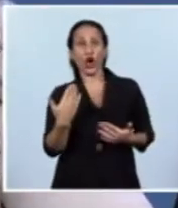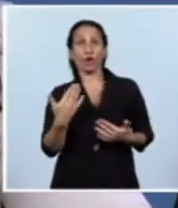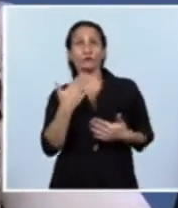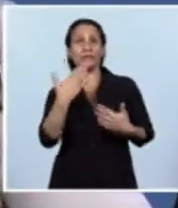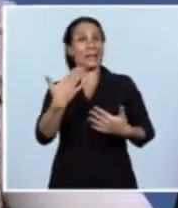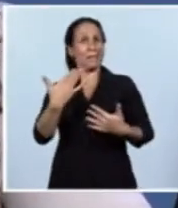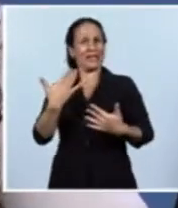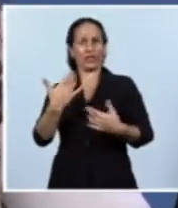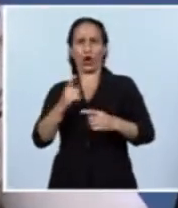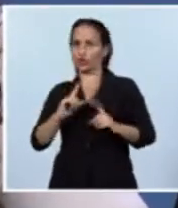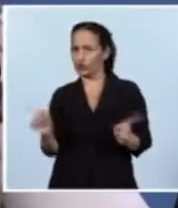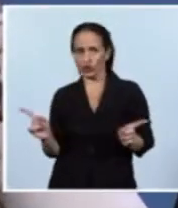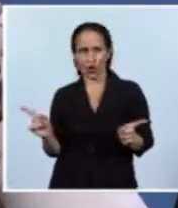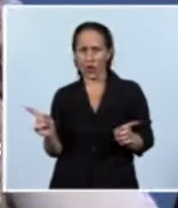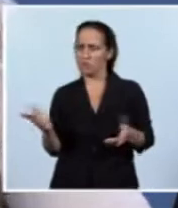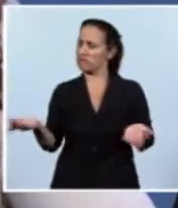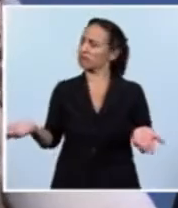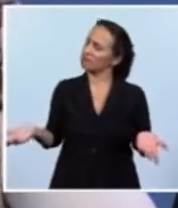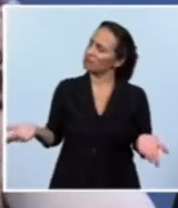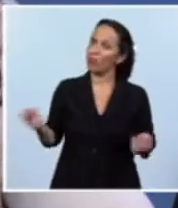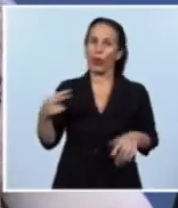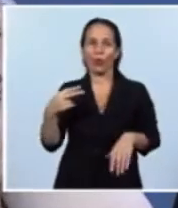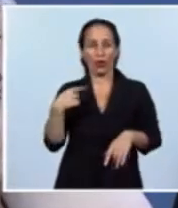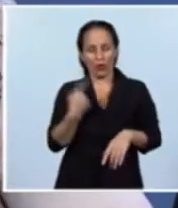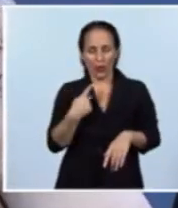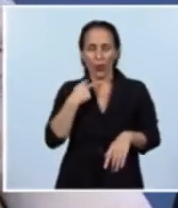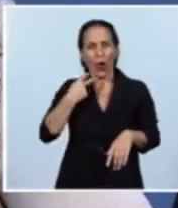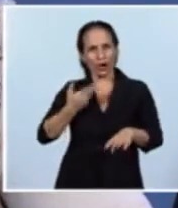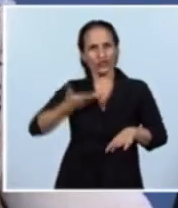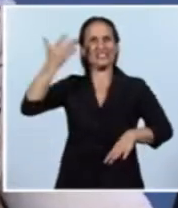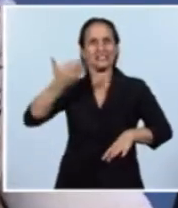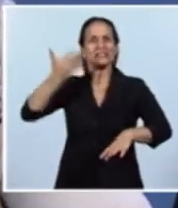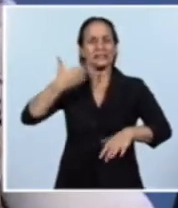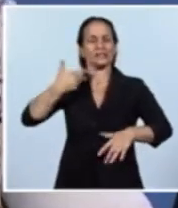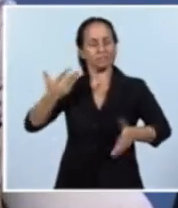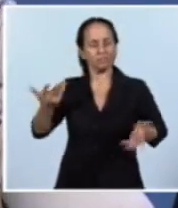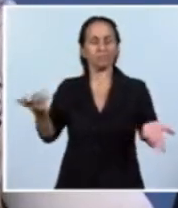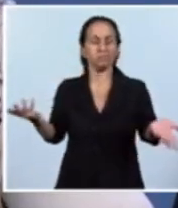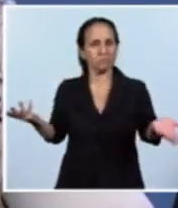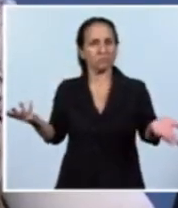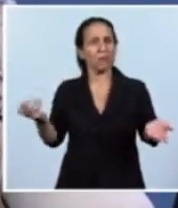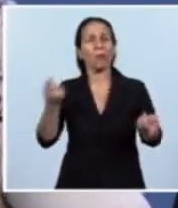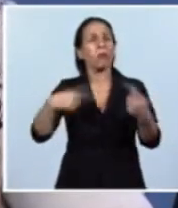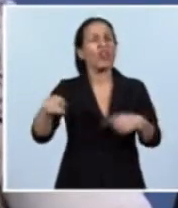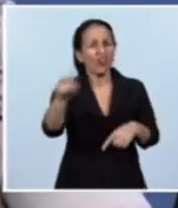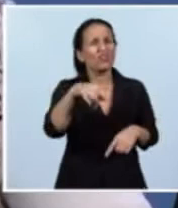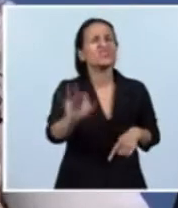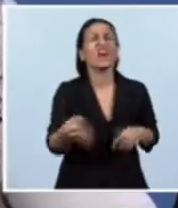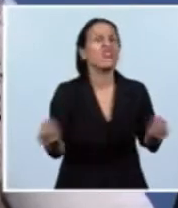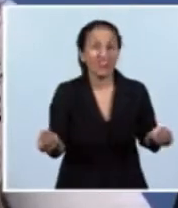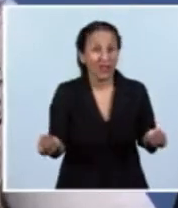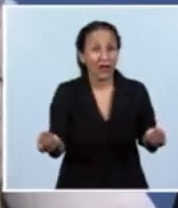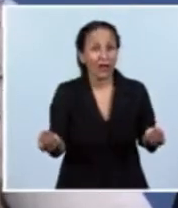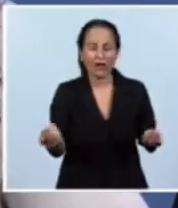con un tono de voz un poco más alto, pero ¿saben qué? Hemos